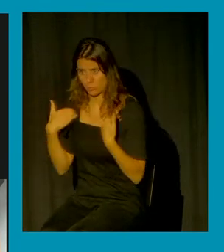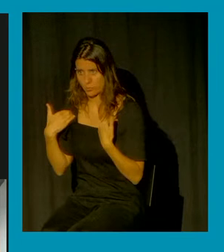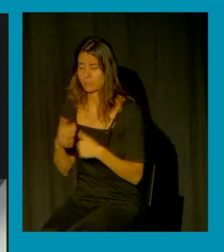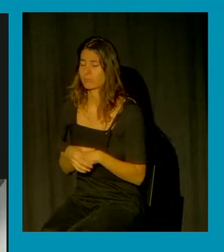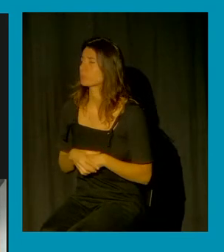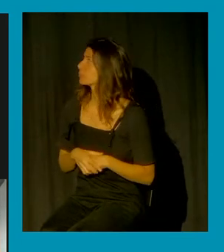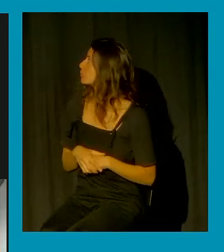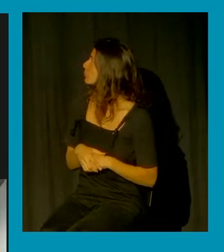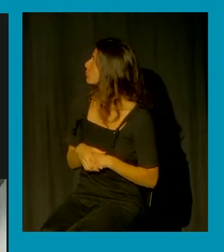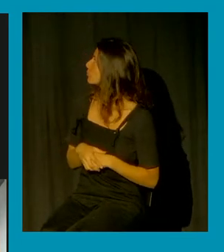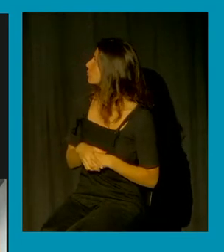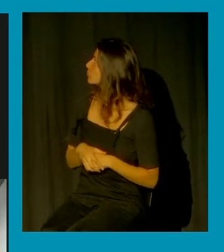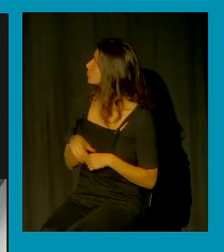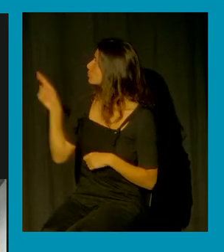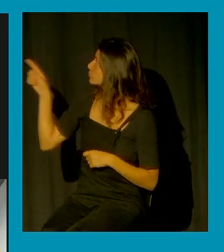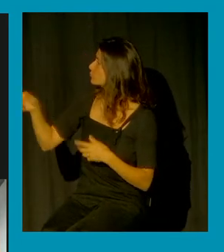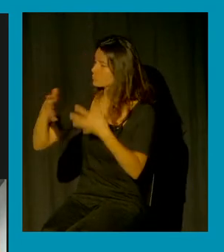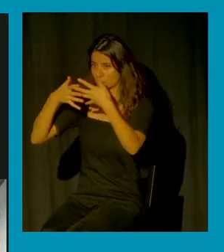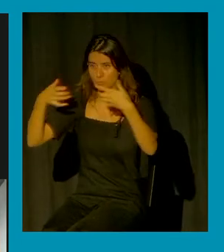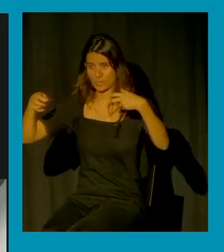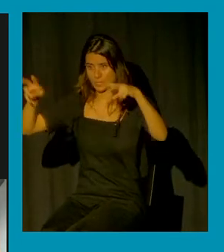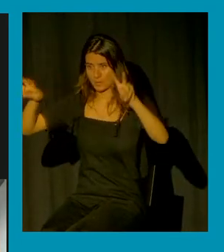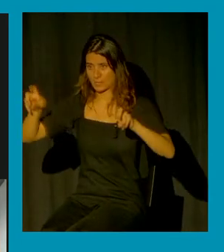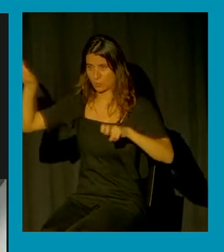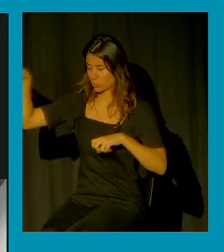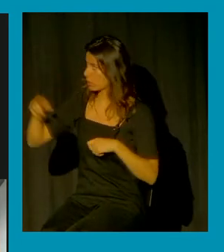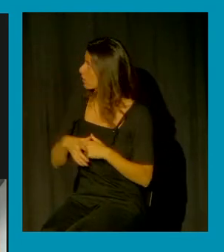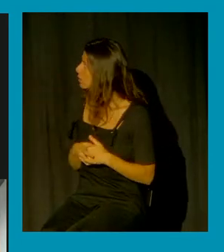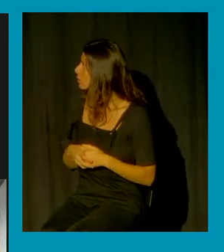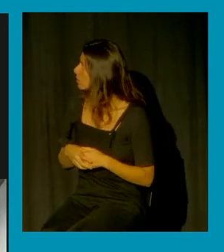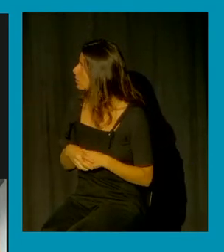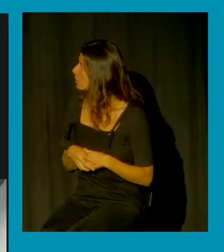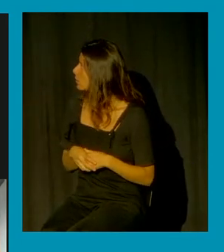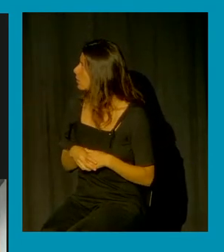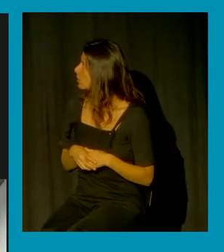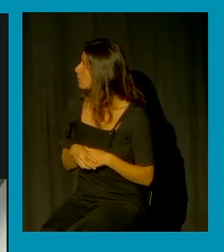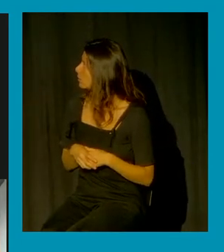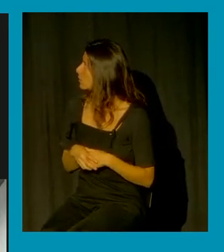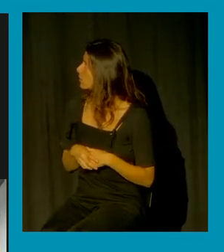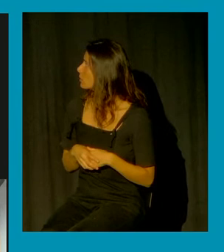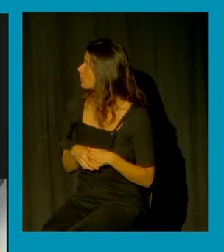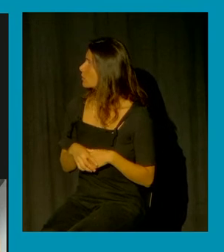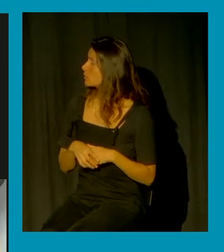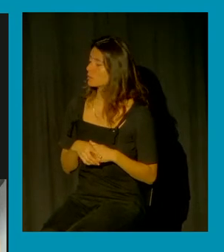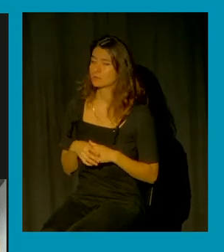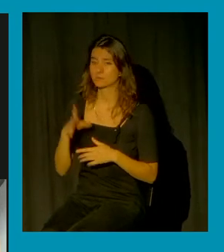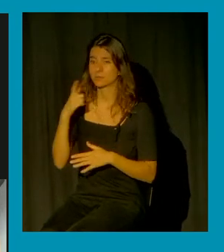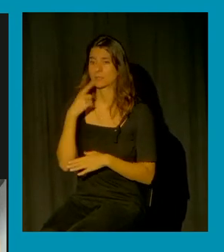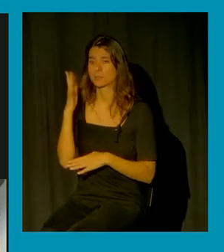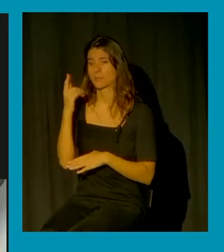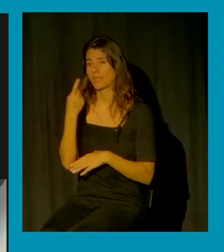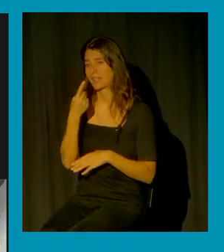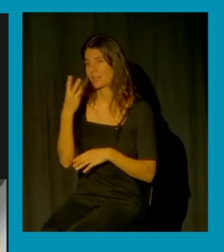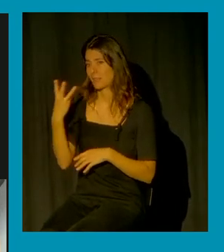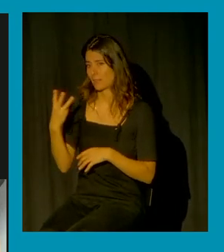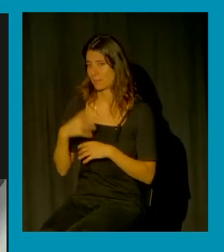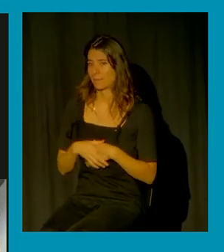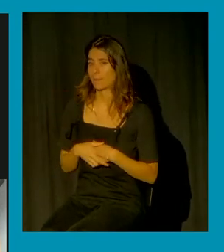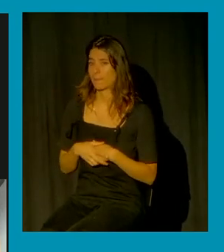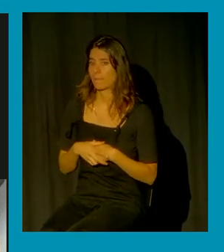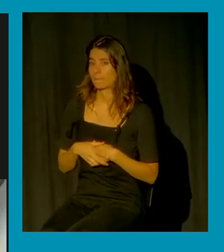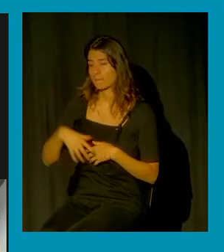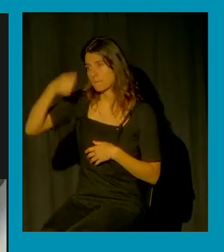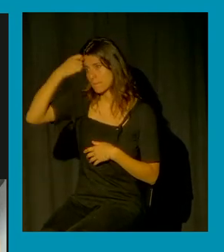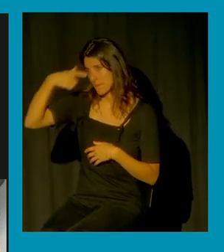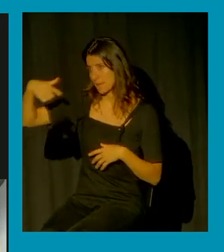titular comprime de manera super gráfica lo que vengo diciendo viernes 13 en Alcácer en el imaginario colectivo un viernes